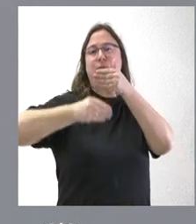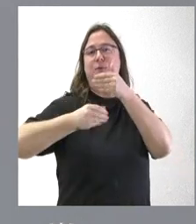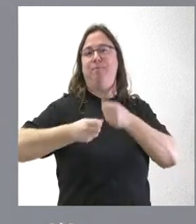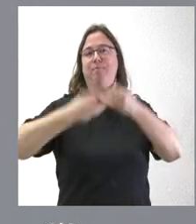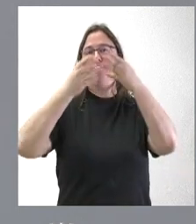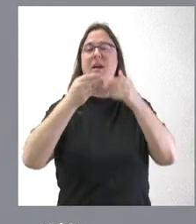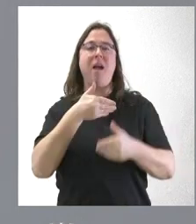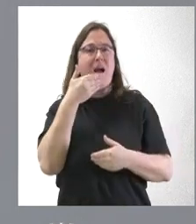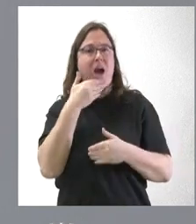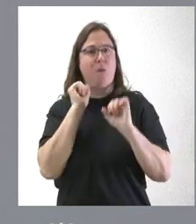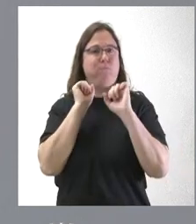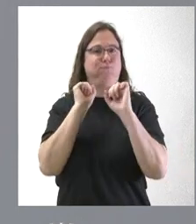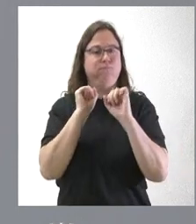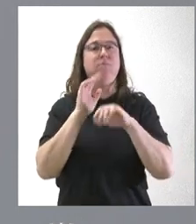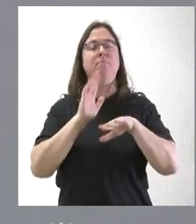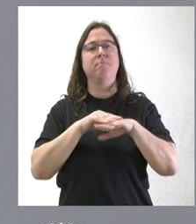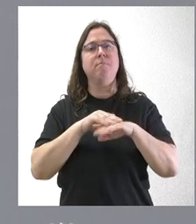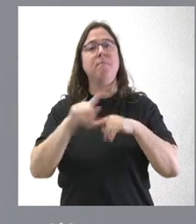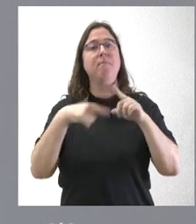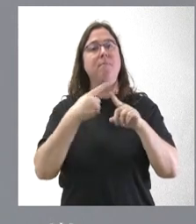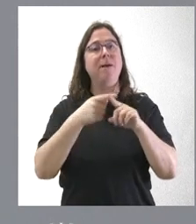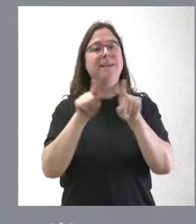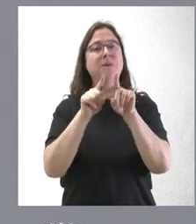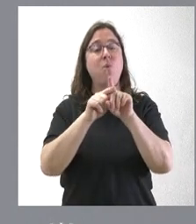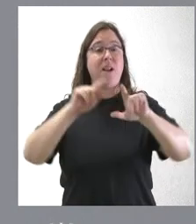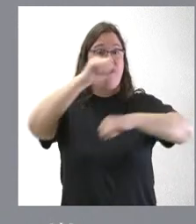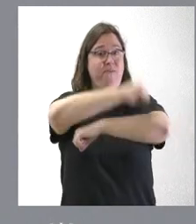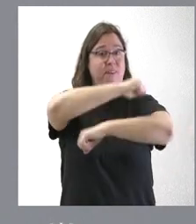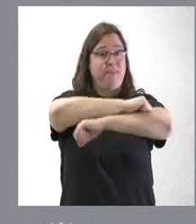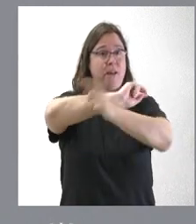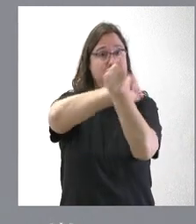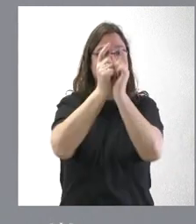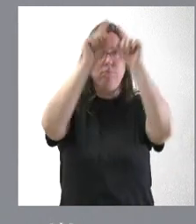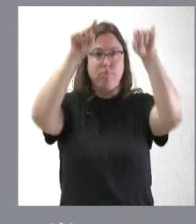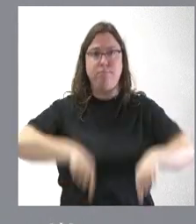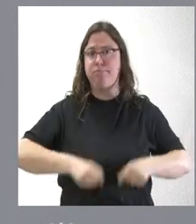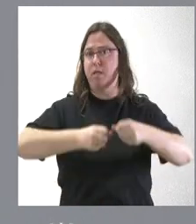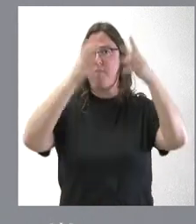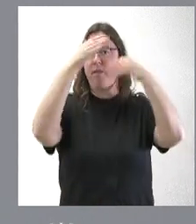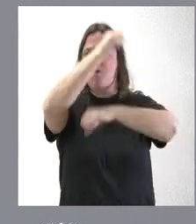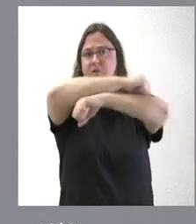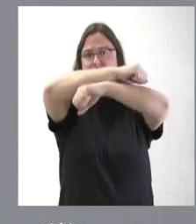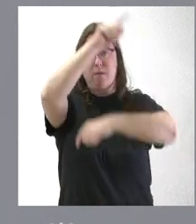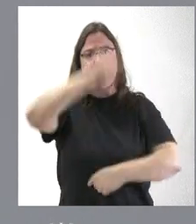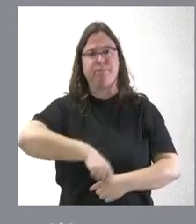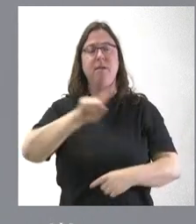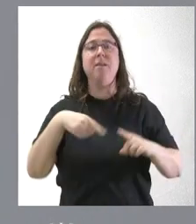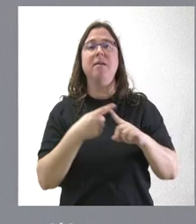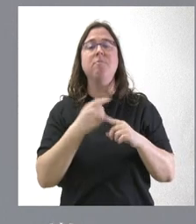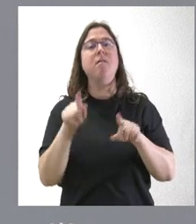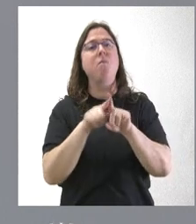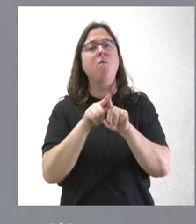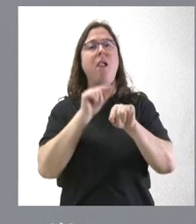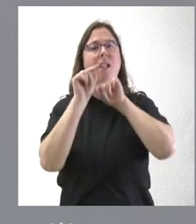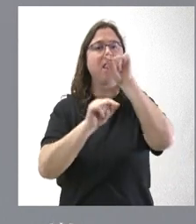aislamiento térmico del mismo, el cambio de ventanas para todo el edificio y, en concreto, también la reducción de las